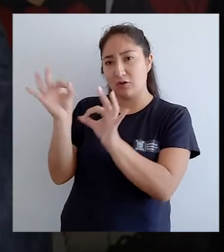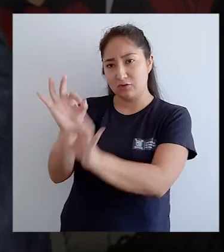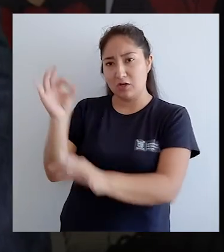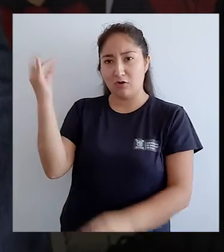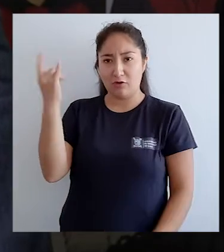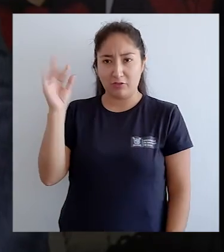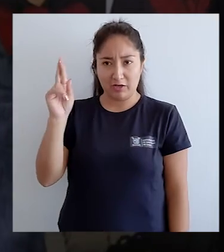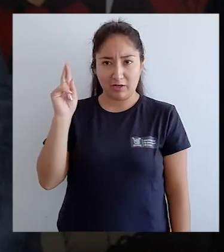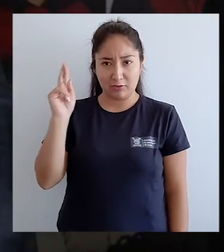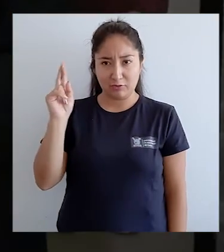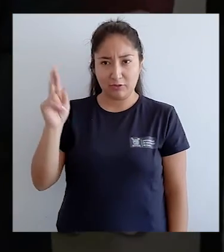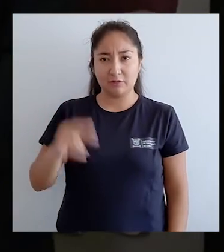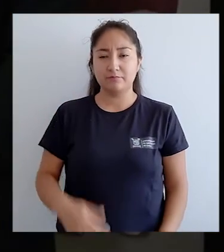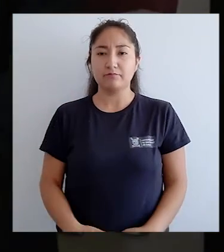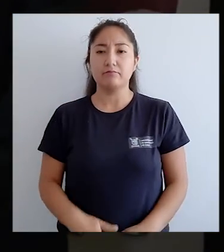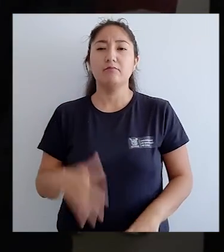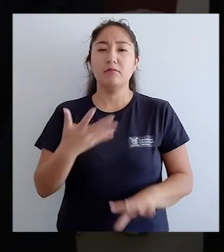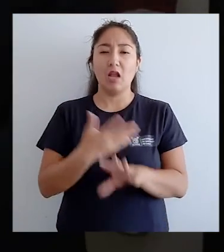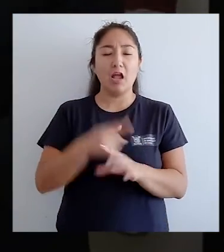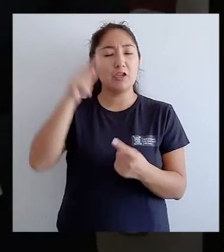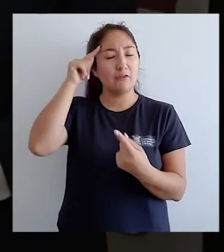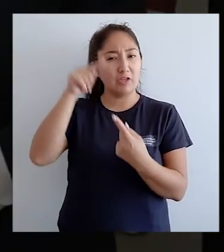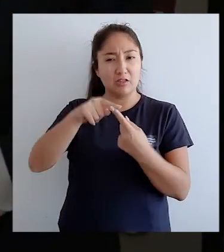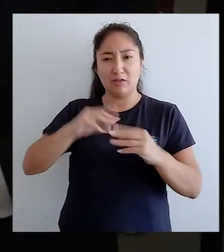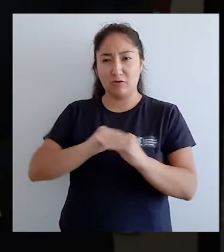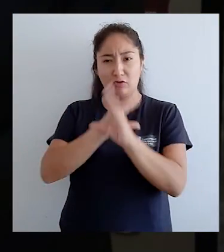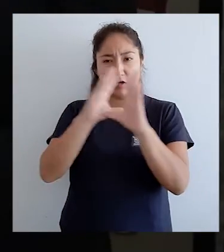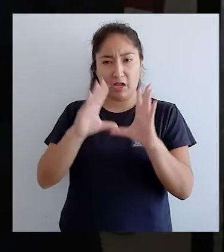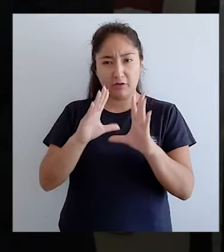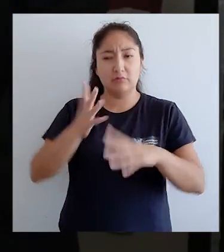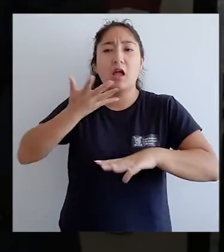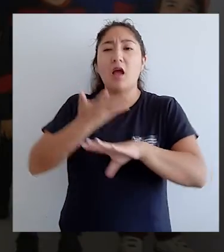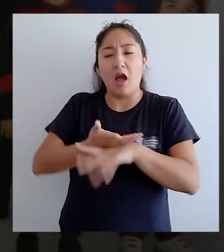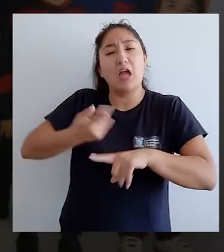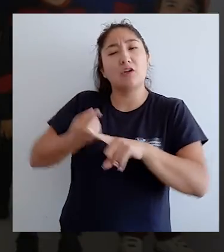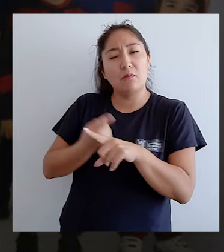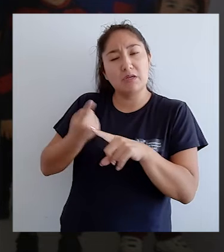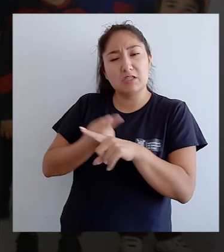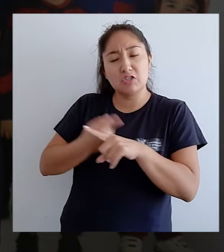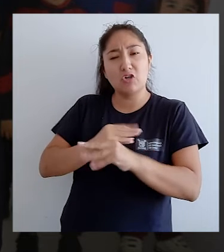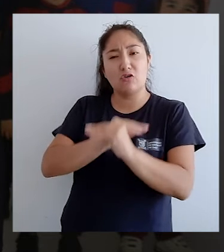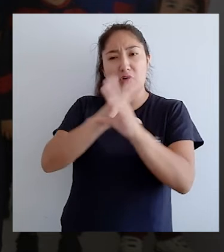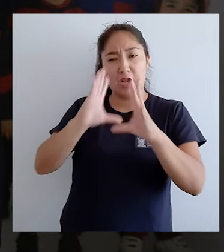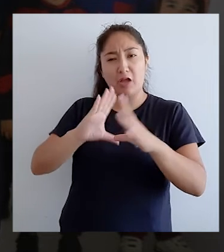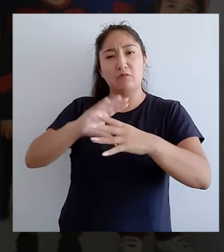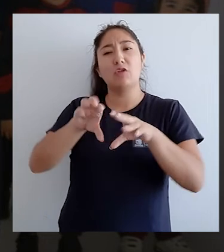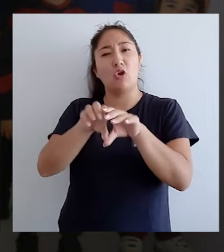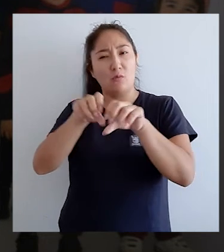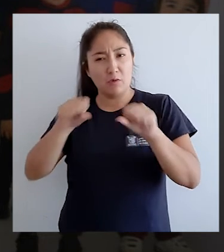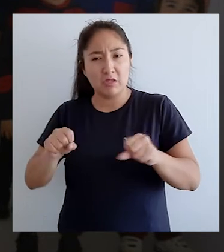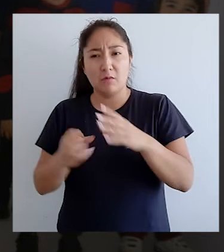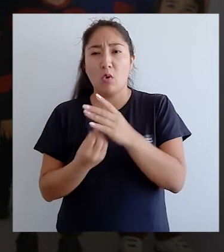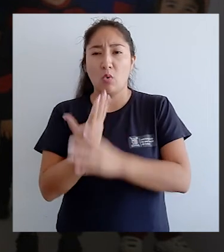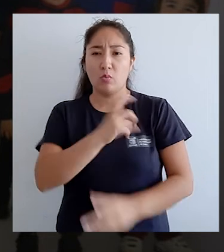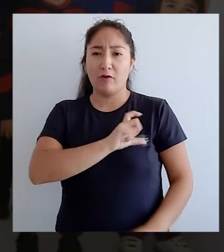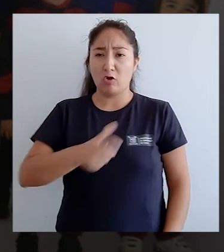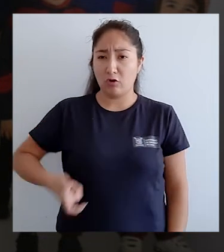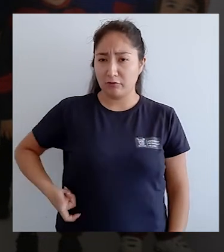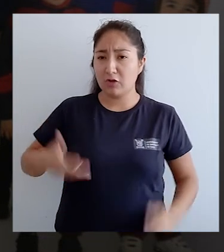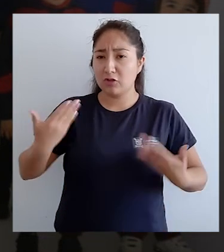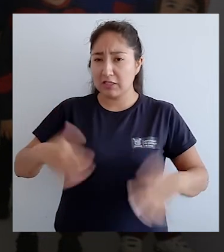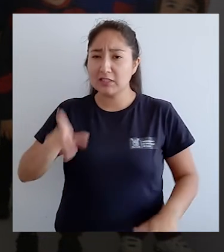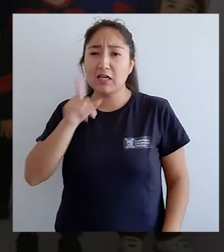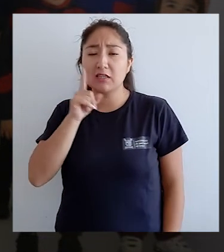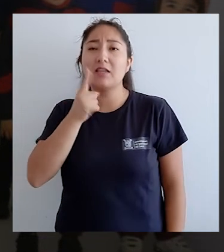consejos de rectores. Tenemos expectativas claras, digamos, han habido discursos claros, comprometidos. Vemos que hay un nuevo gobierno que tiene